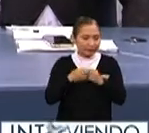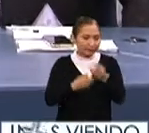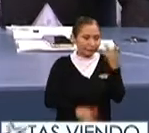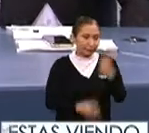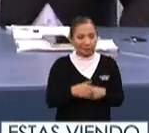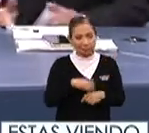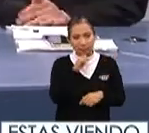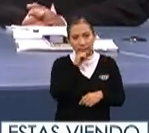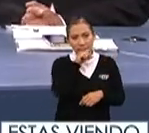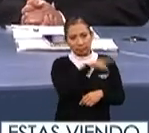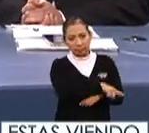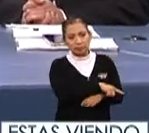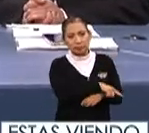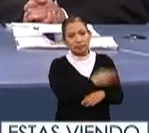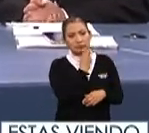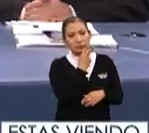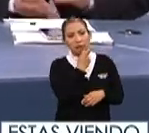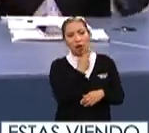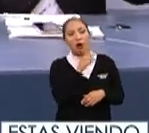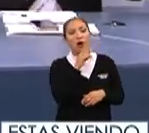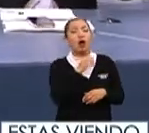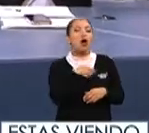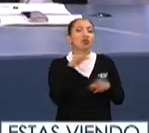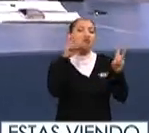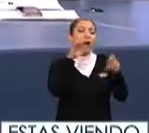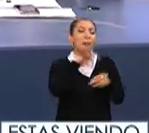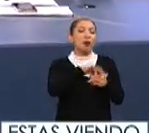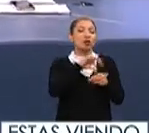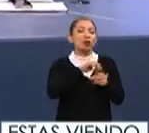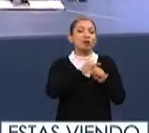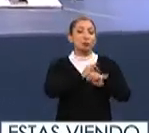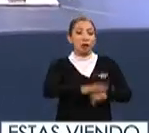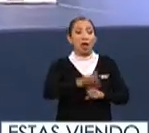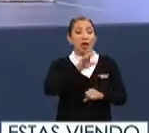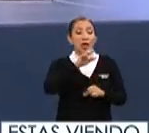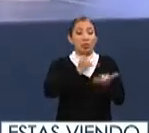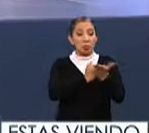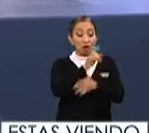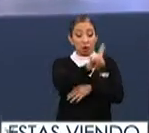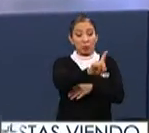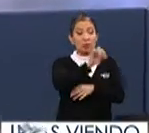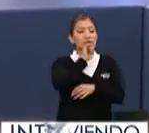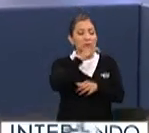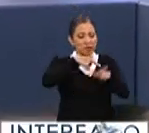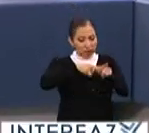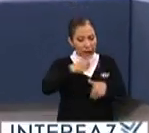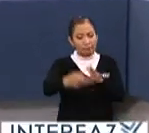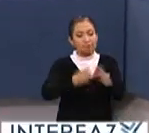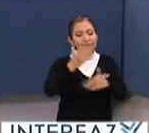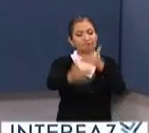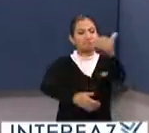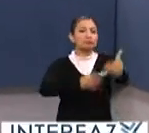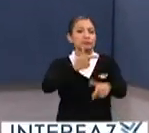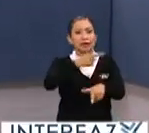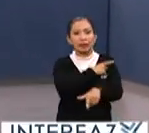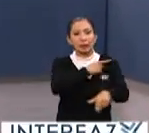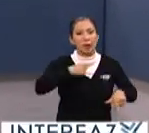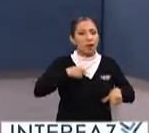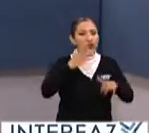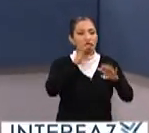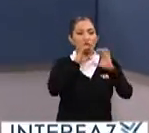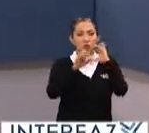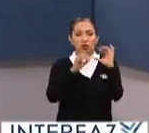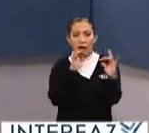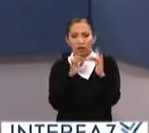etcétera. Y por supuesto también hablando con voto informado porque la democracia no es de solo el domingo, sigue adelante y tenemos que estar en